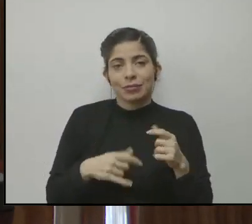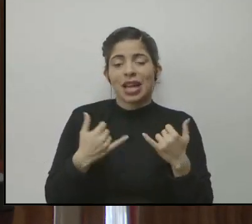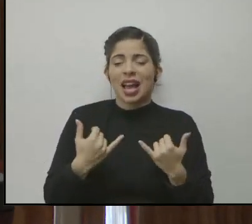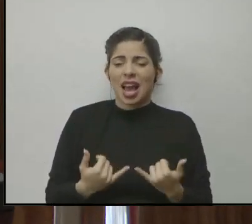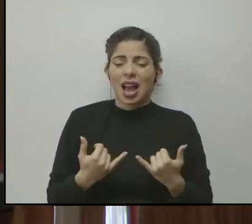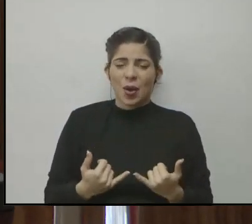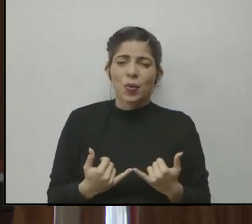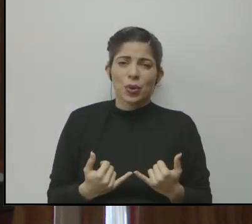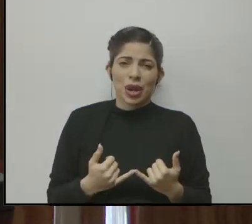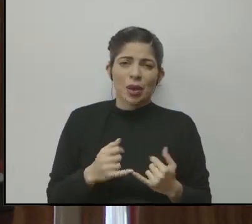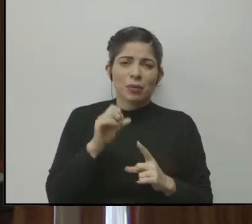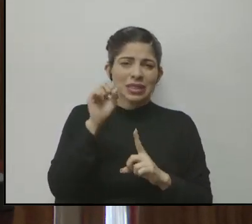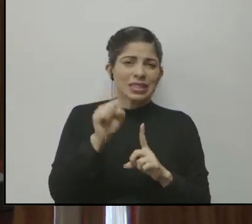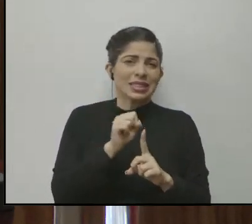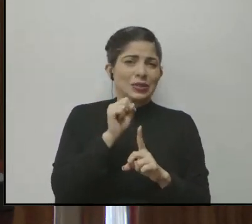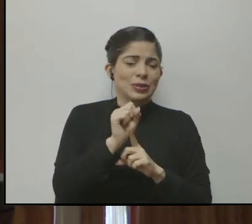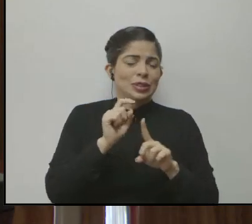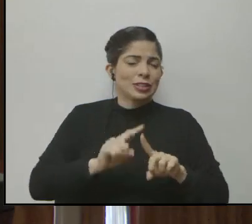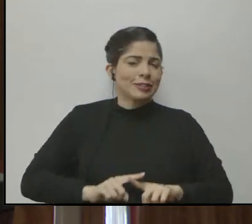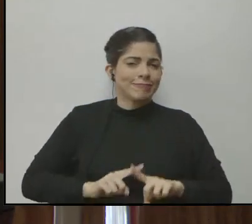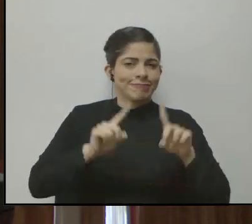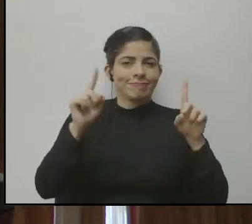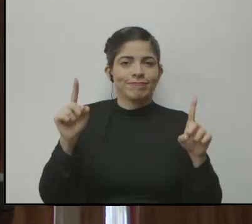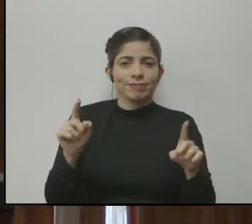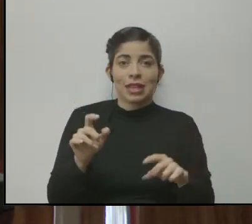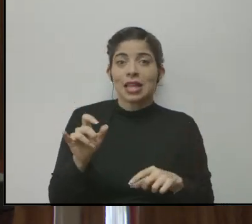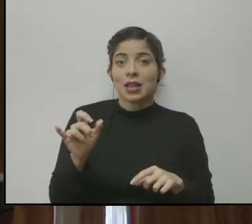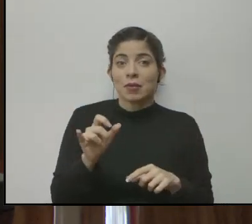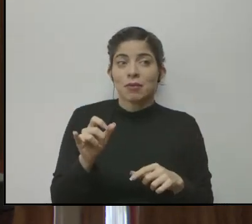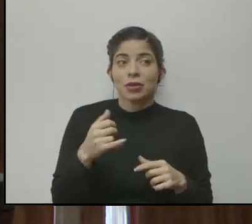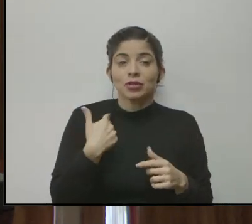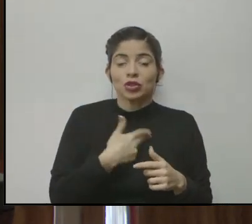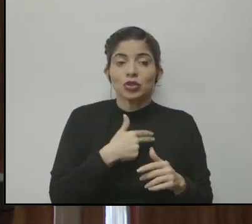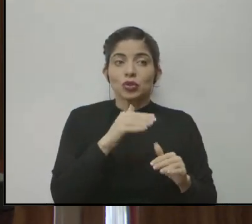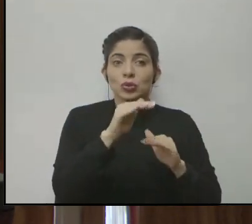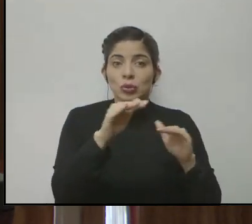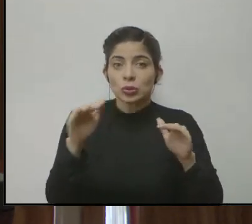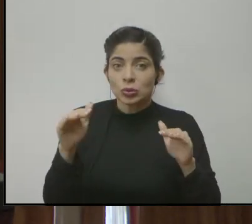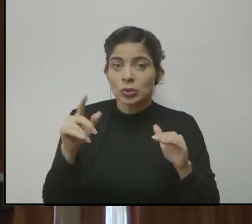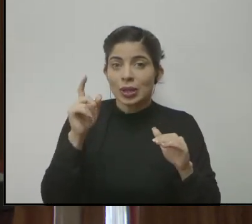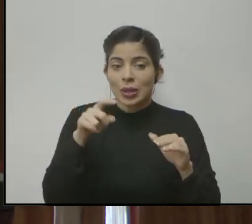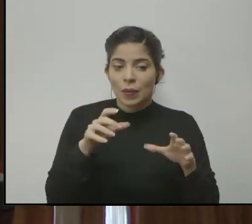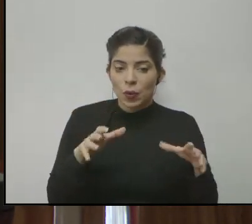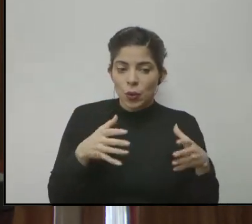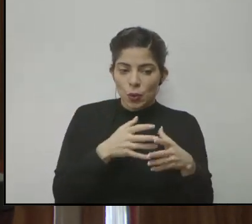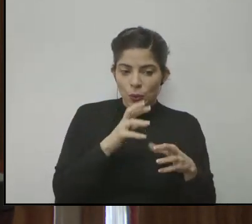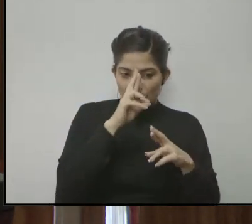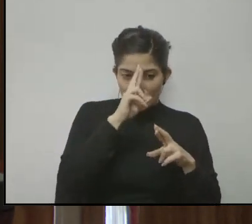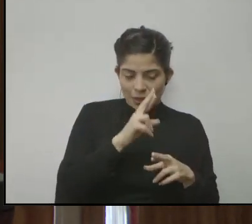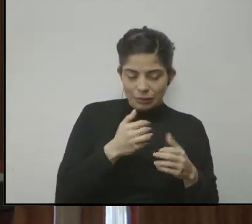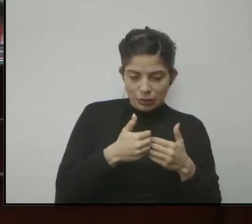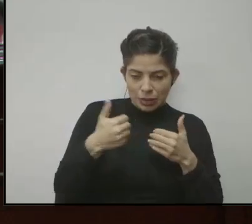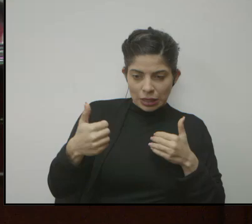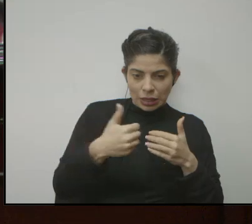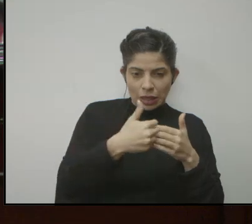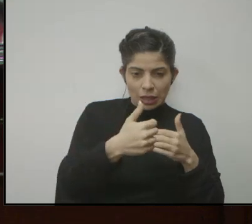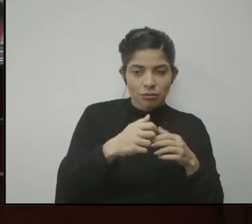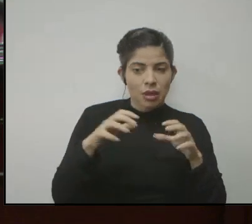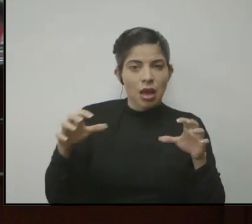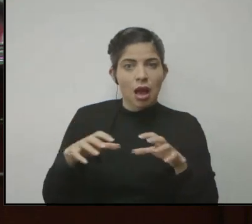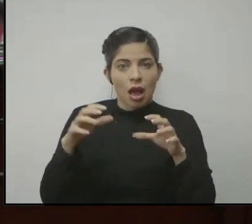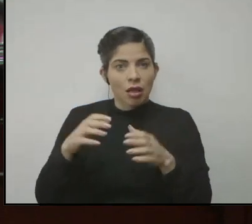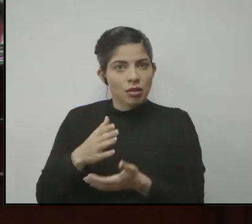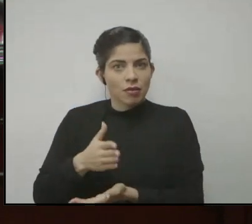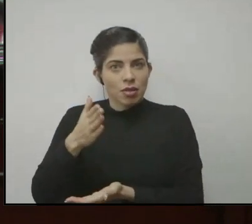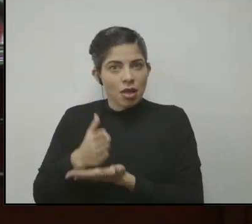una condición extraordinaria, así como hemos llamado a mantener la burbuja, así como hemos llamado a no hacer actividades